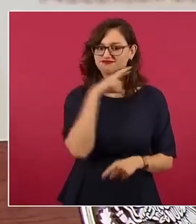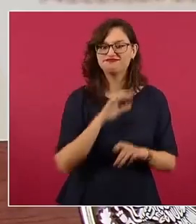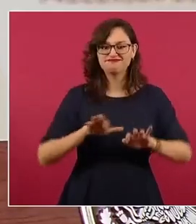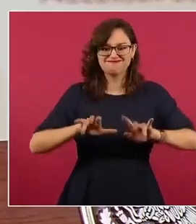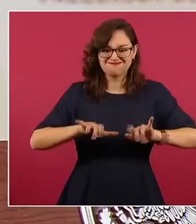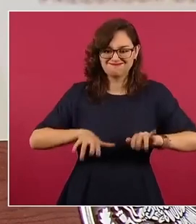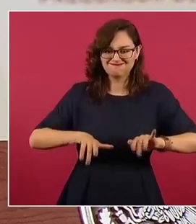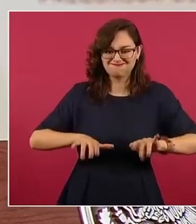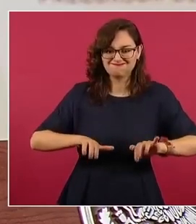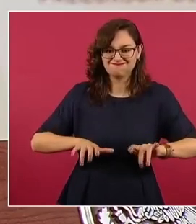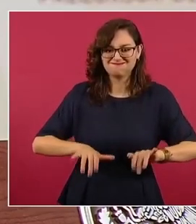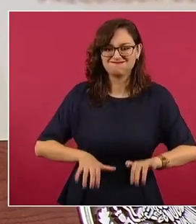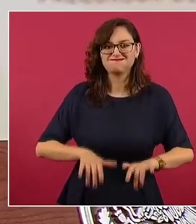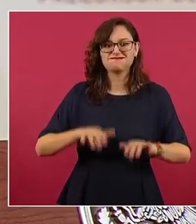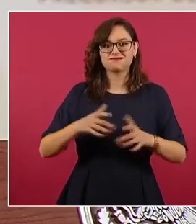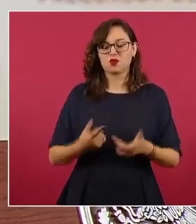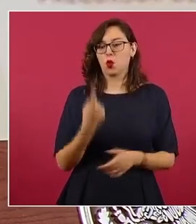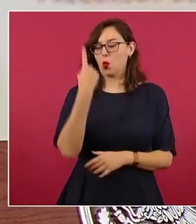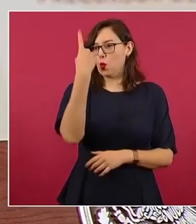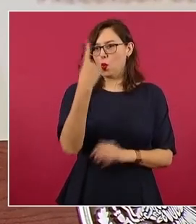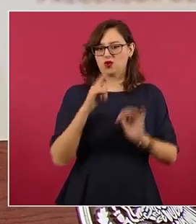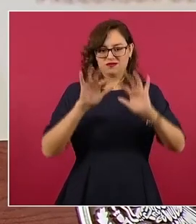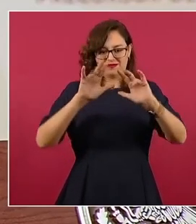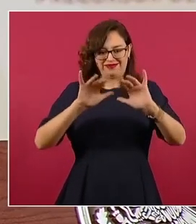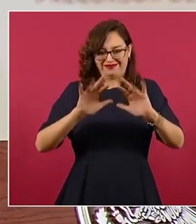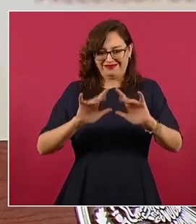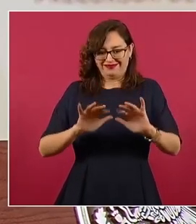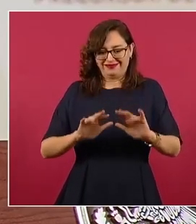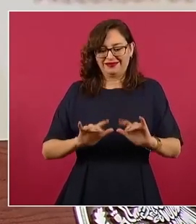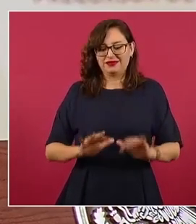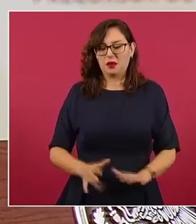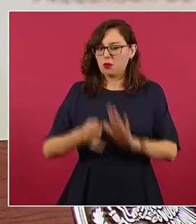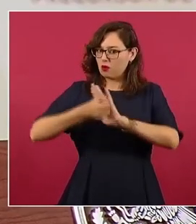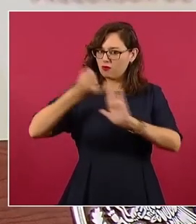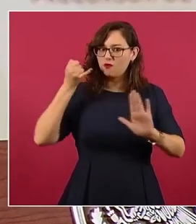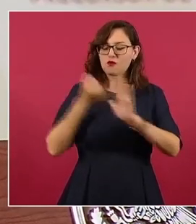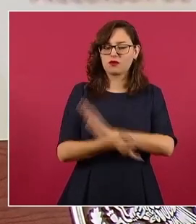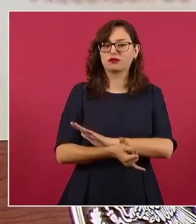¿en cuánto tiempo un artículo de fondo?